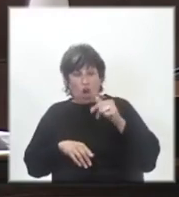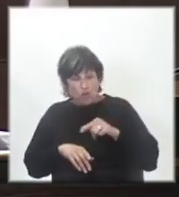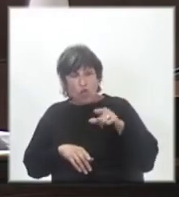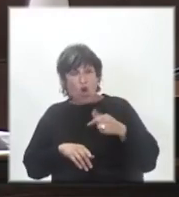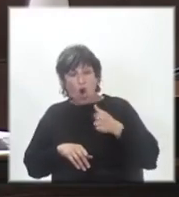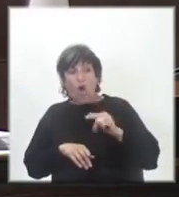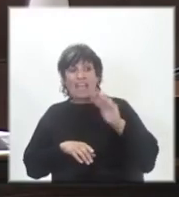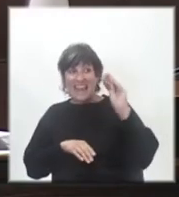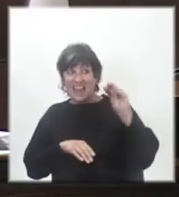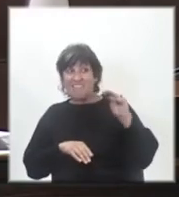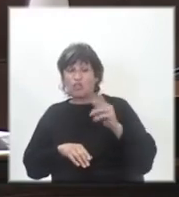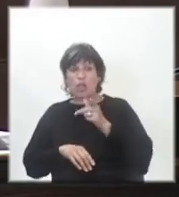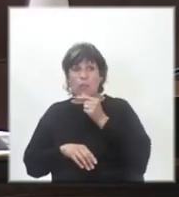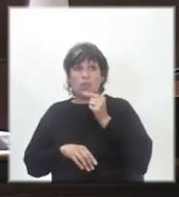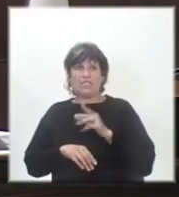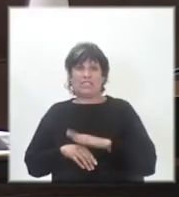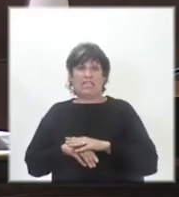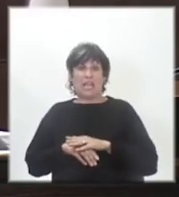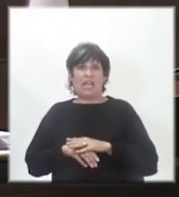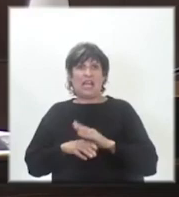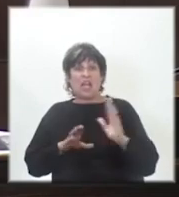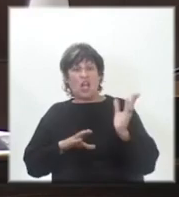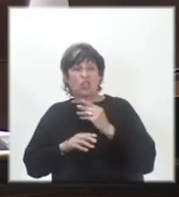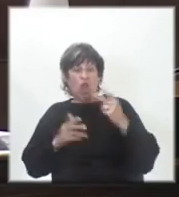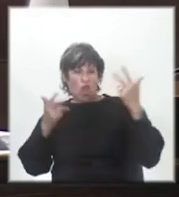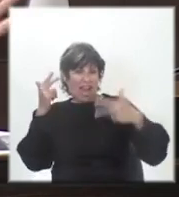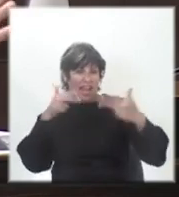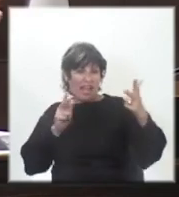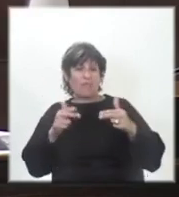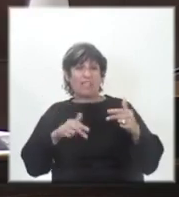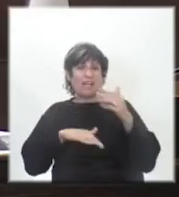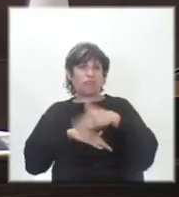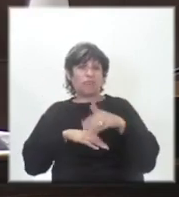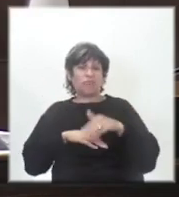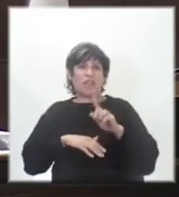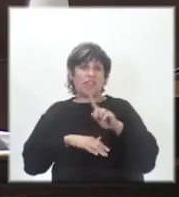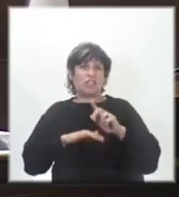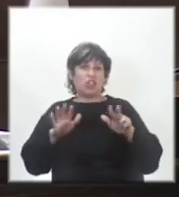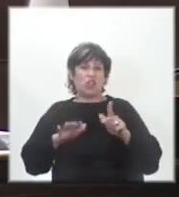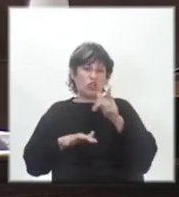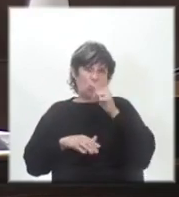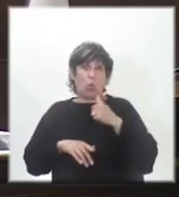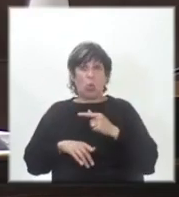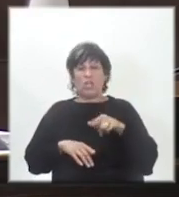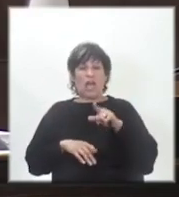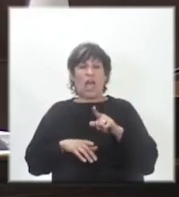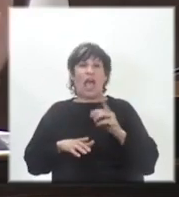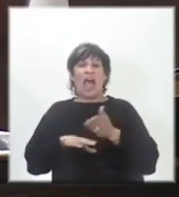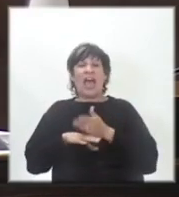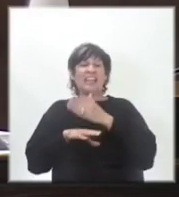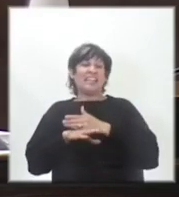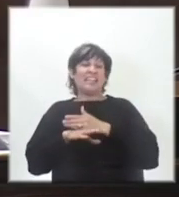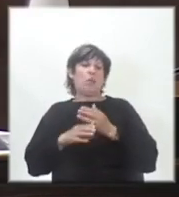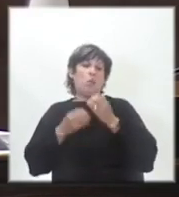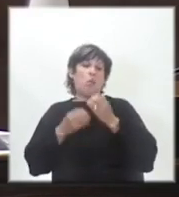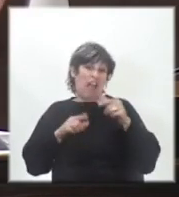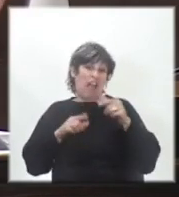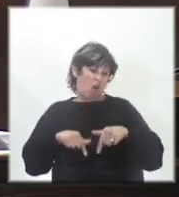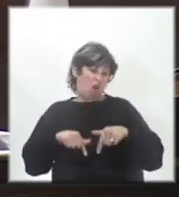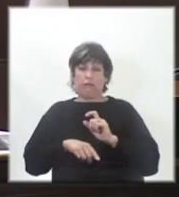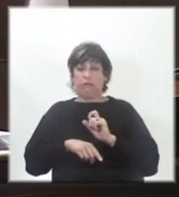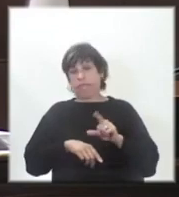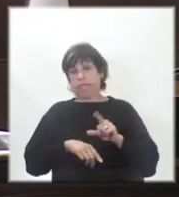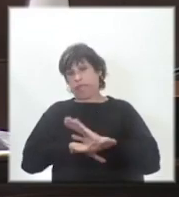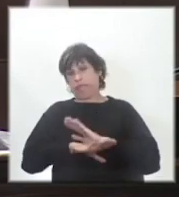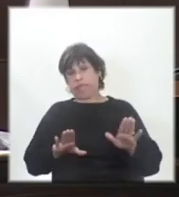el que le avisó a la policía. Todas las cámaras de vigilancia. 18 de julio son truchas ahora. Antes eran buenas, pero ahora son truchas. Parece.